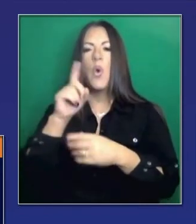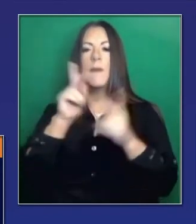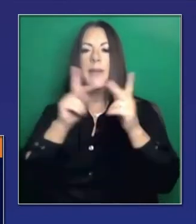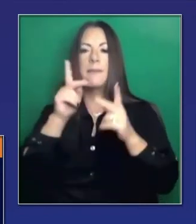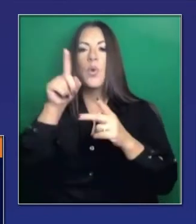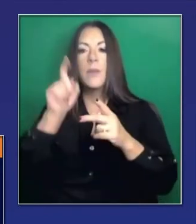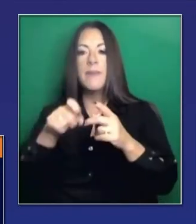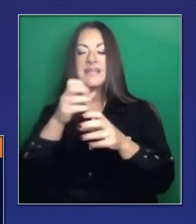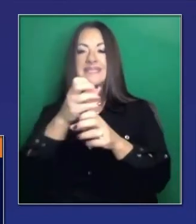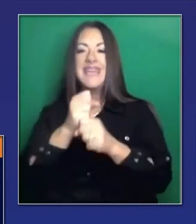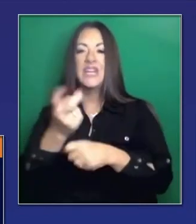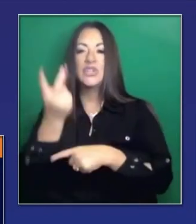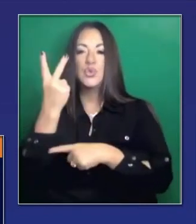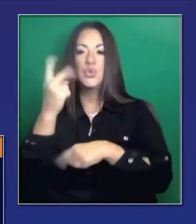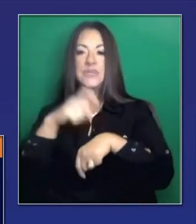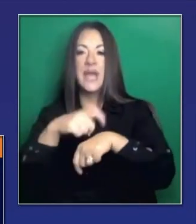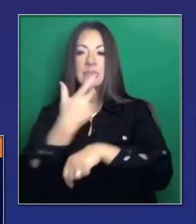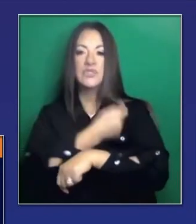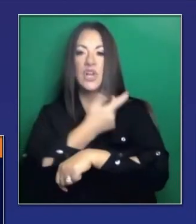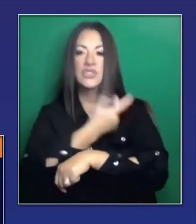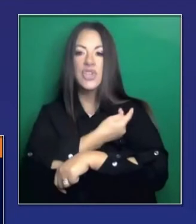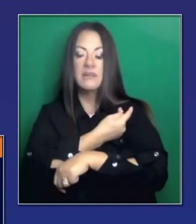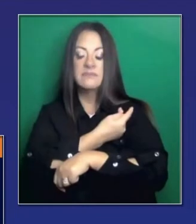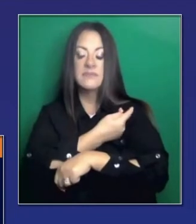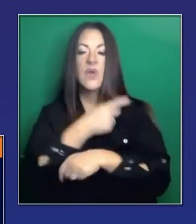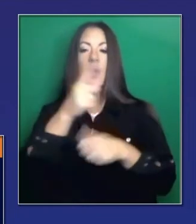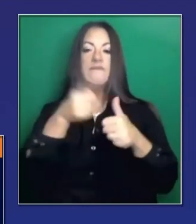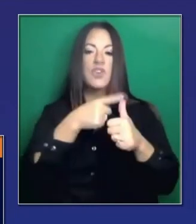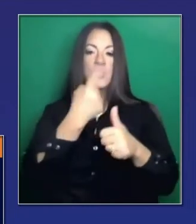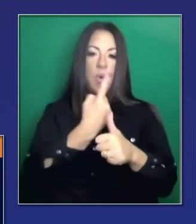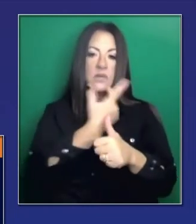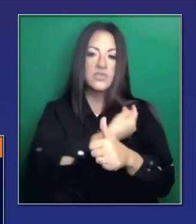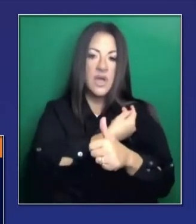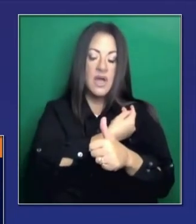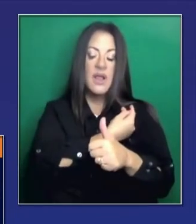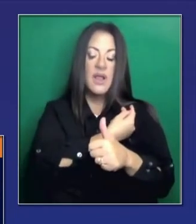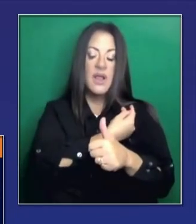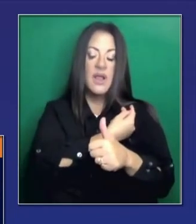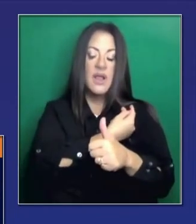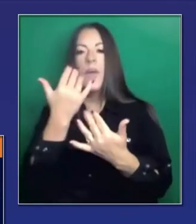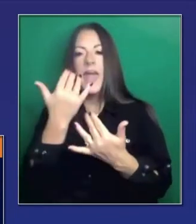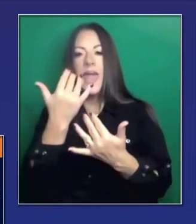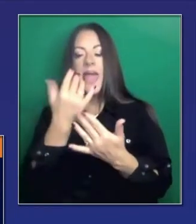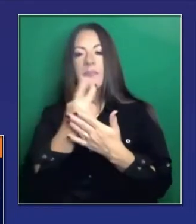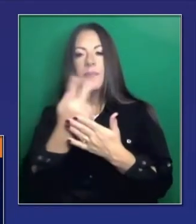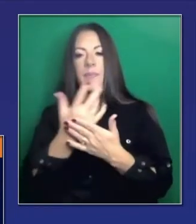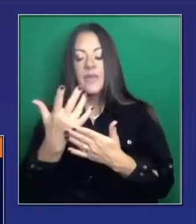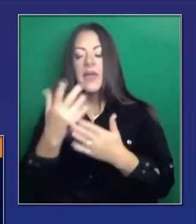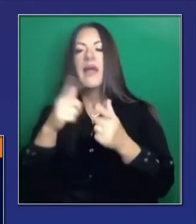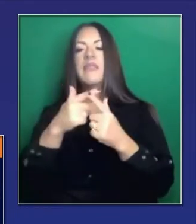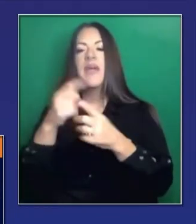Esa segunda dosis llegará a los que están en la lista de espera. Hemos administrado